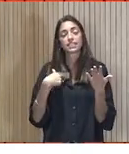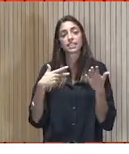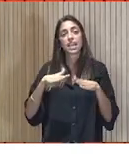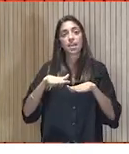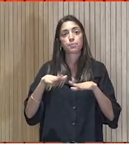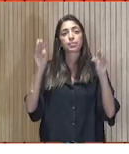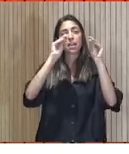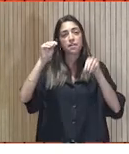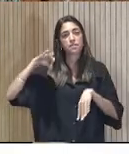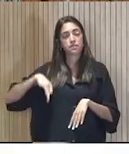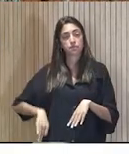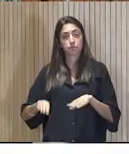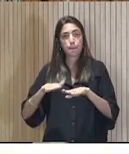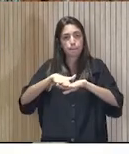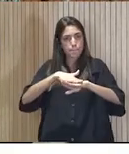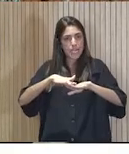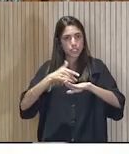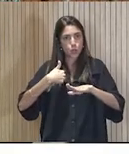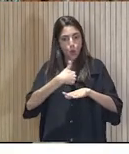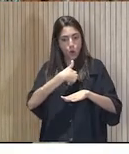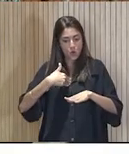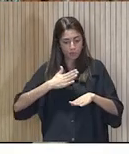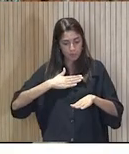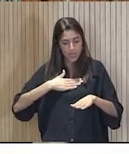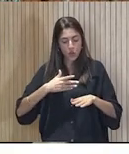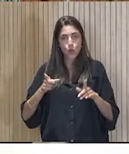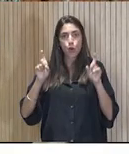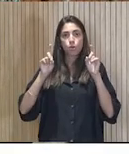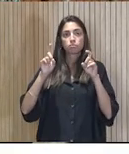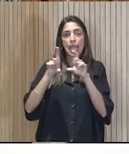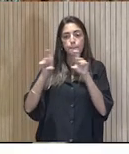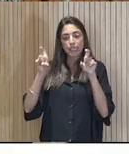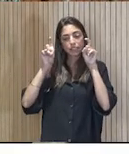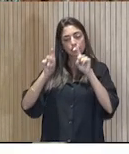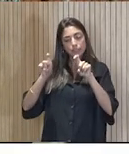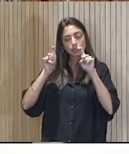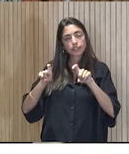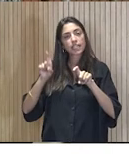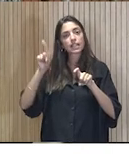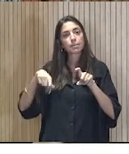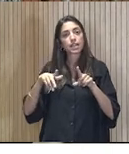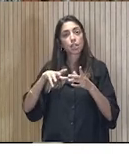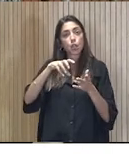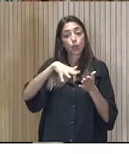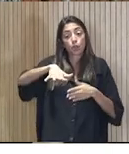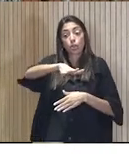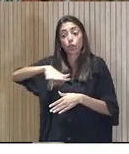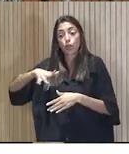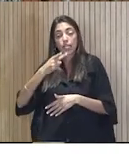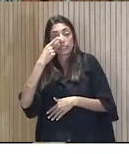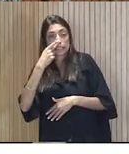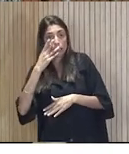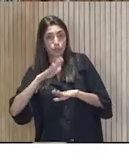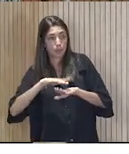y mi función es enseñarle a la empresa, enseñarle los sitios de interés para él, y